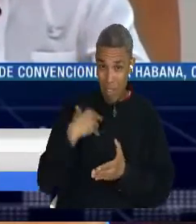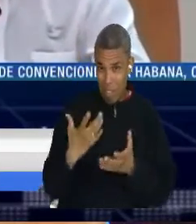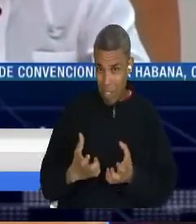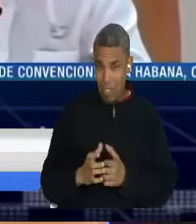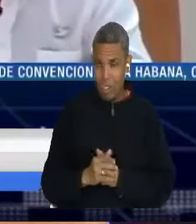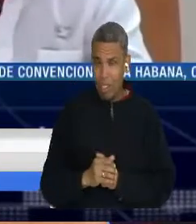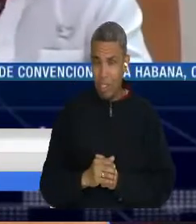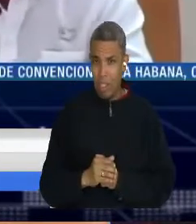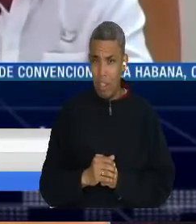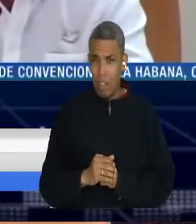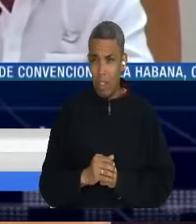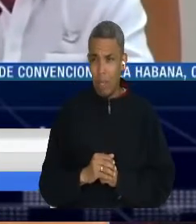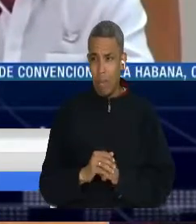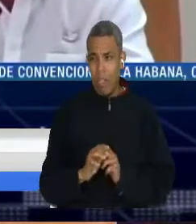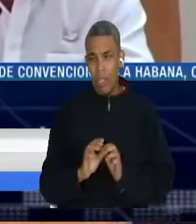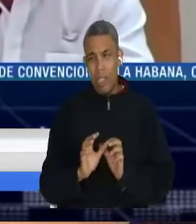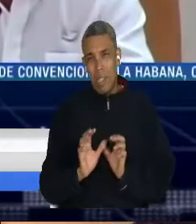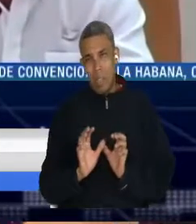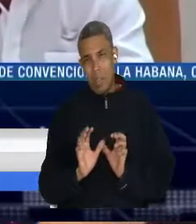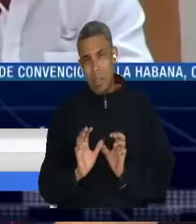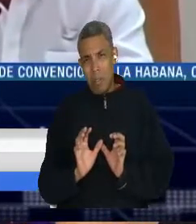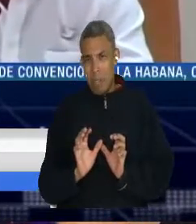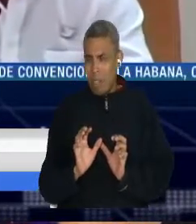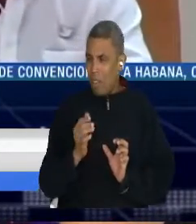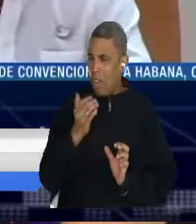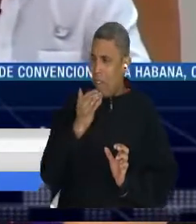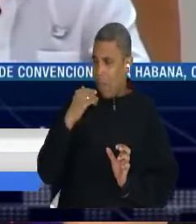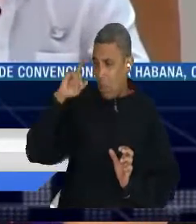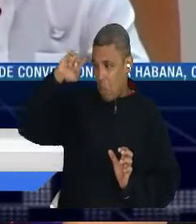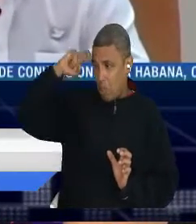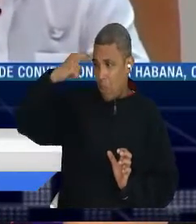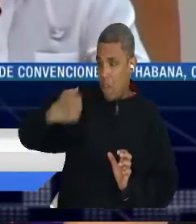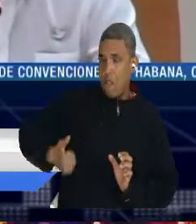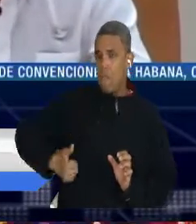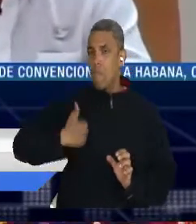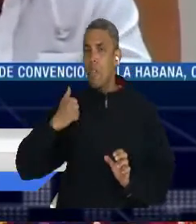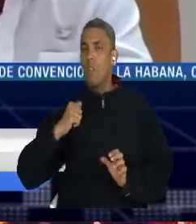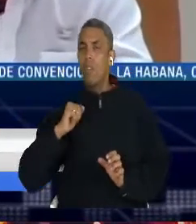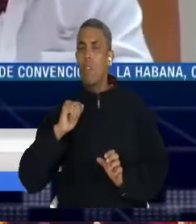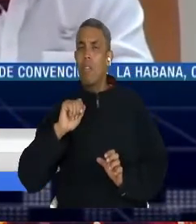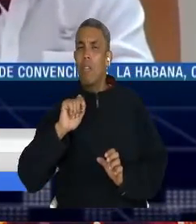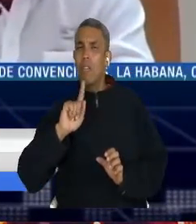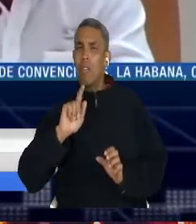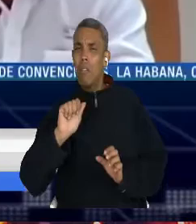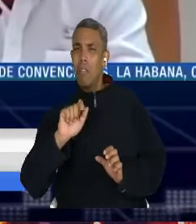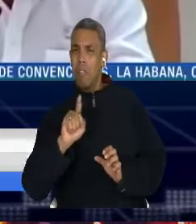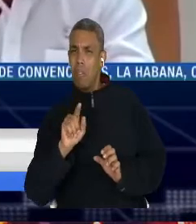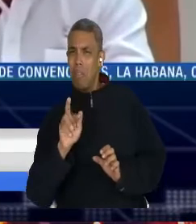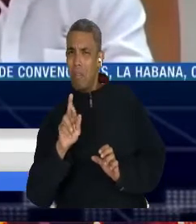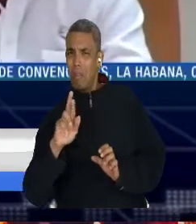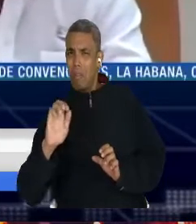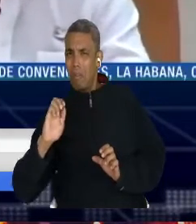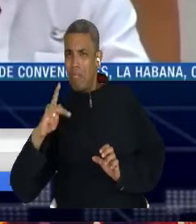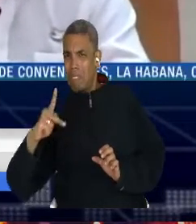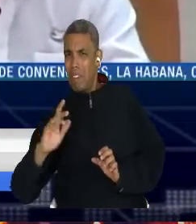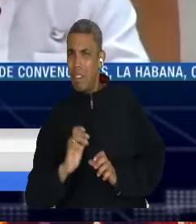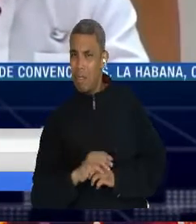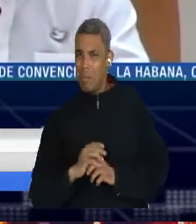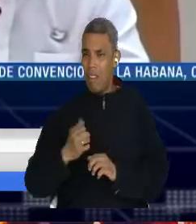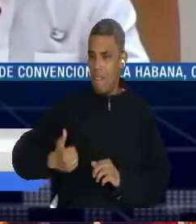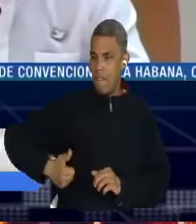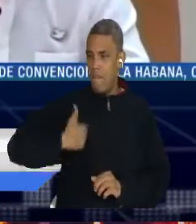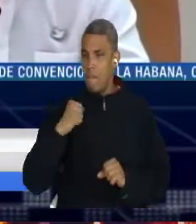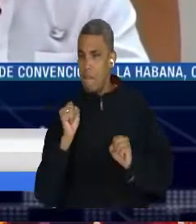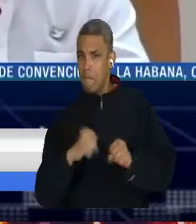resistencia. ¿No es peligroso eso que el gobierno abuse del fast track? Creo que el fast track es una vía rápida para empezar un